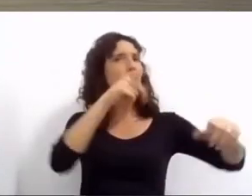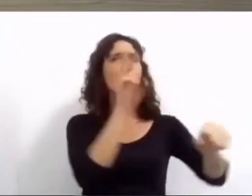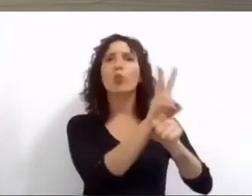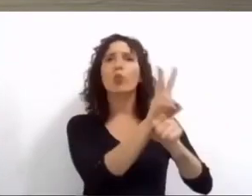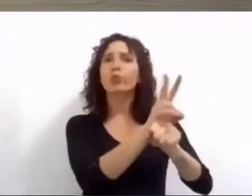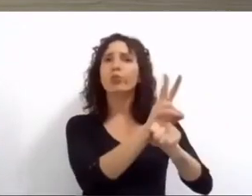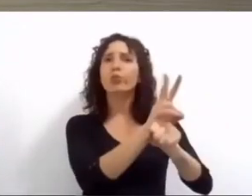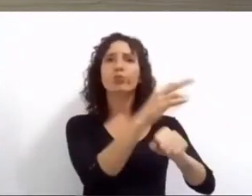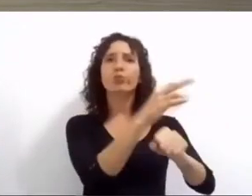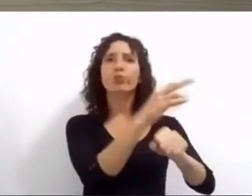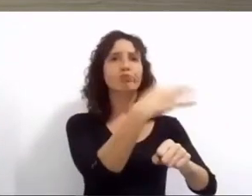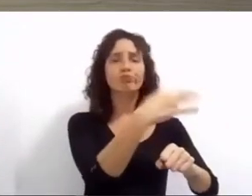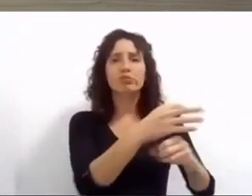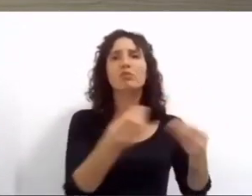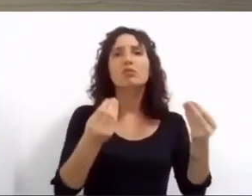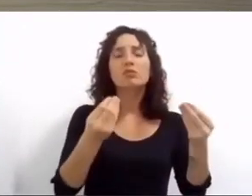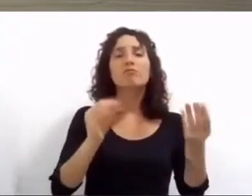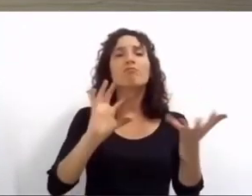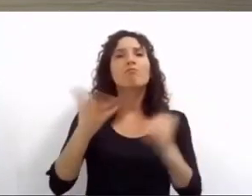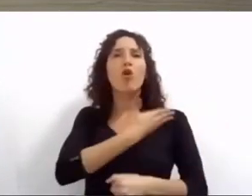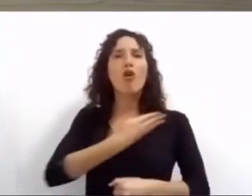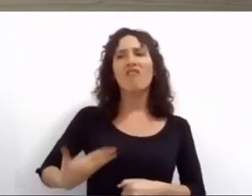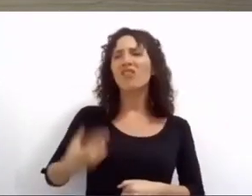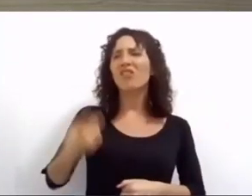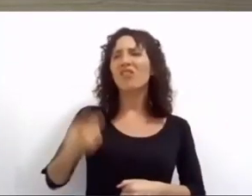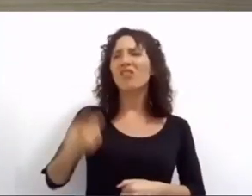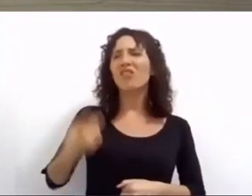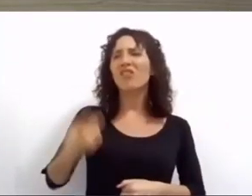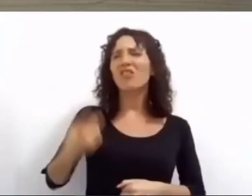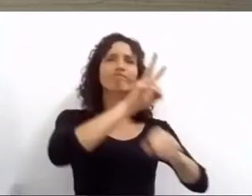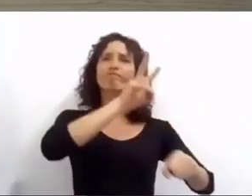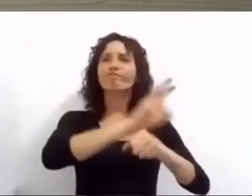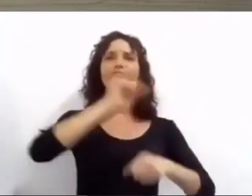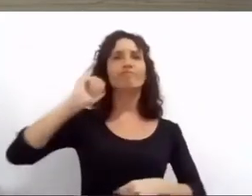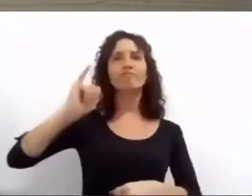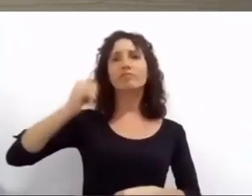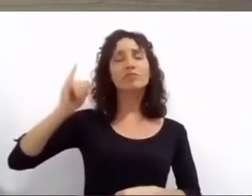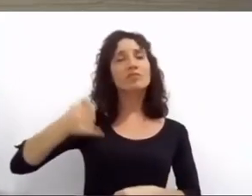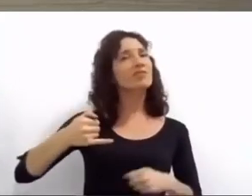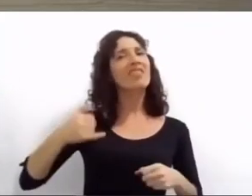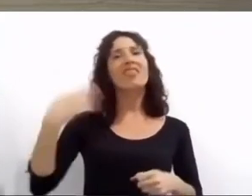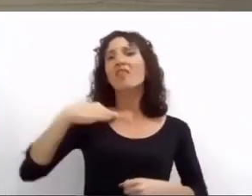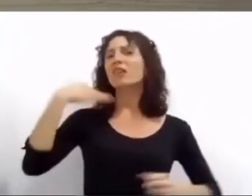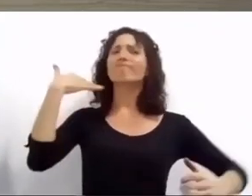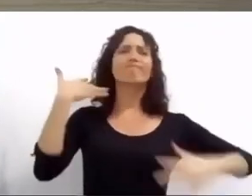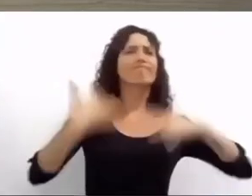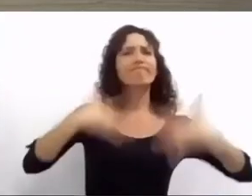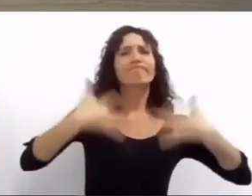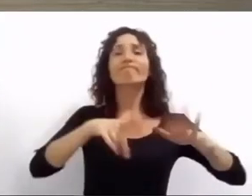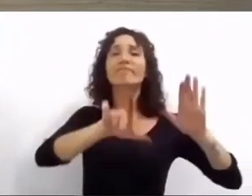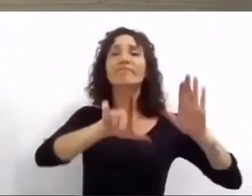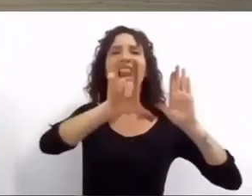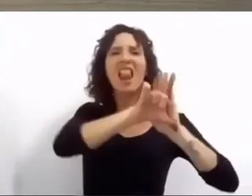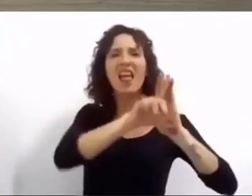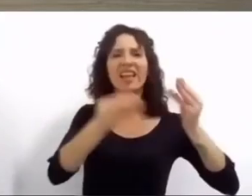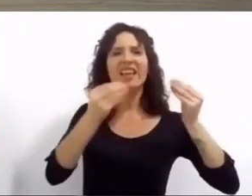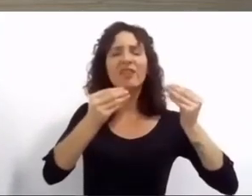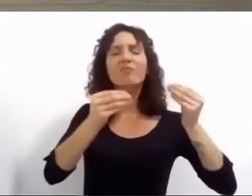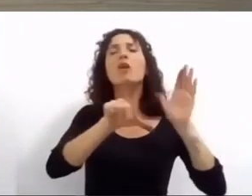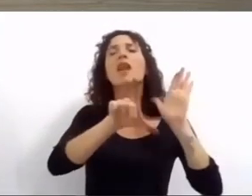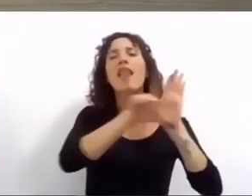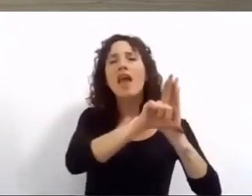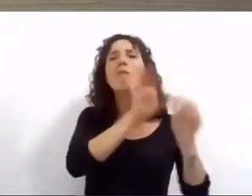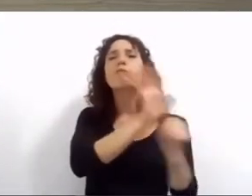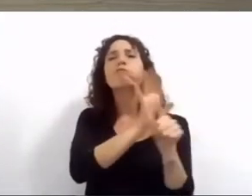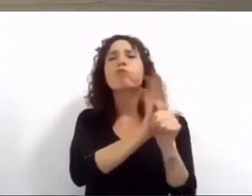nivel nacional de mayor protección por eso necesitamos con urgencia que se sancione la ley de humedales en